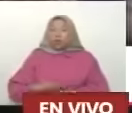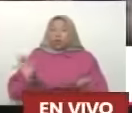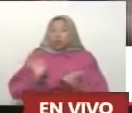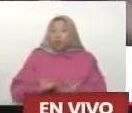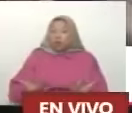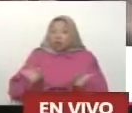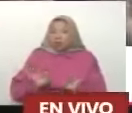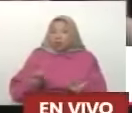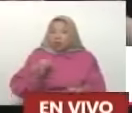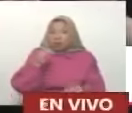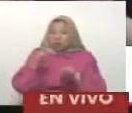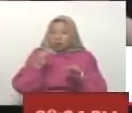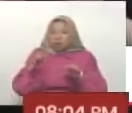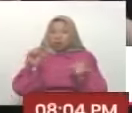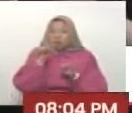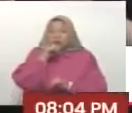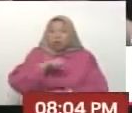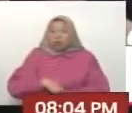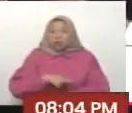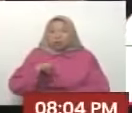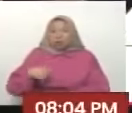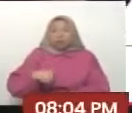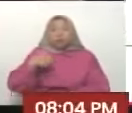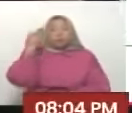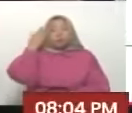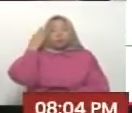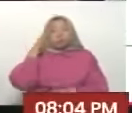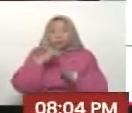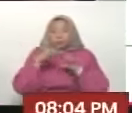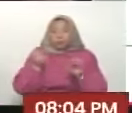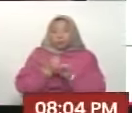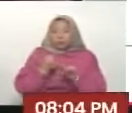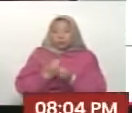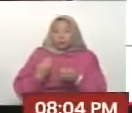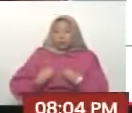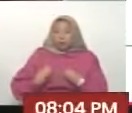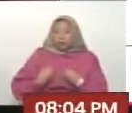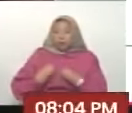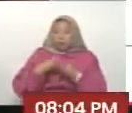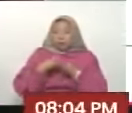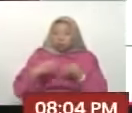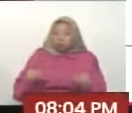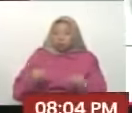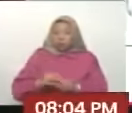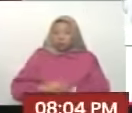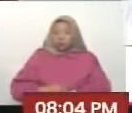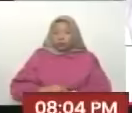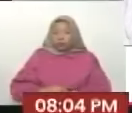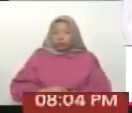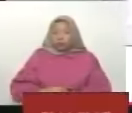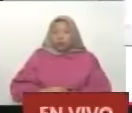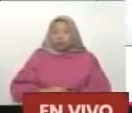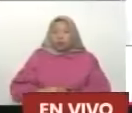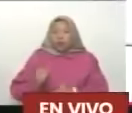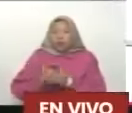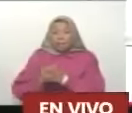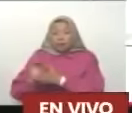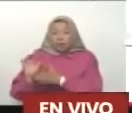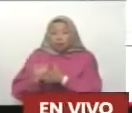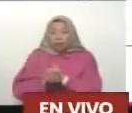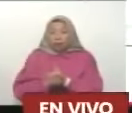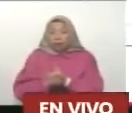cuenta Historias Porque se las saben Todas Porque las viven Todas Ah Compañera